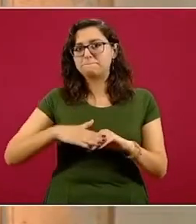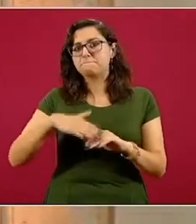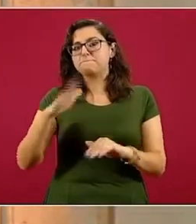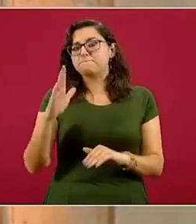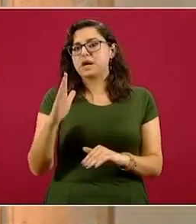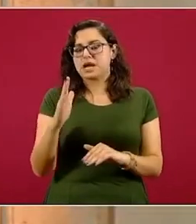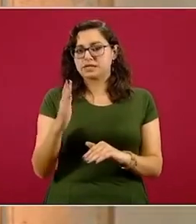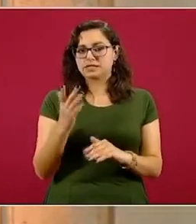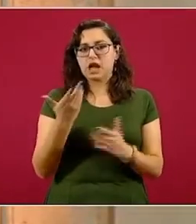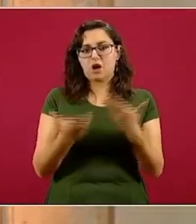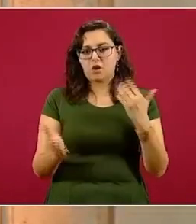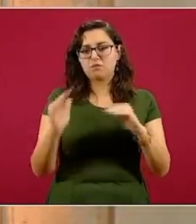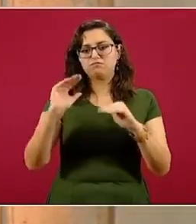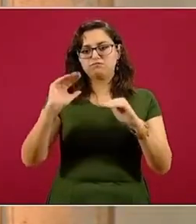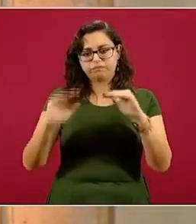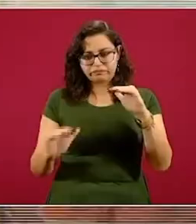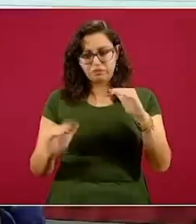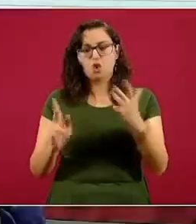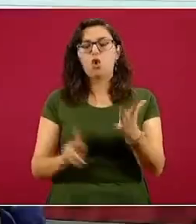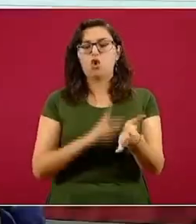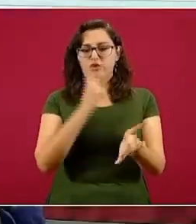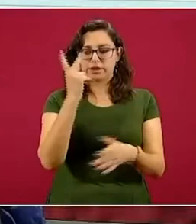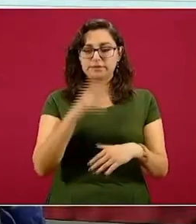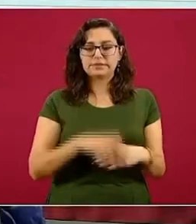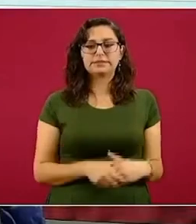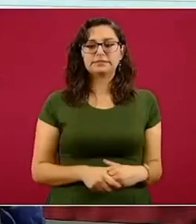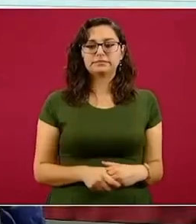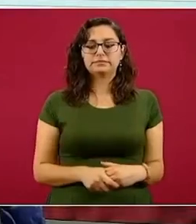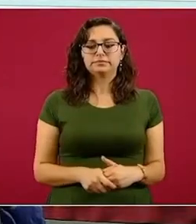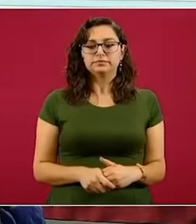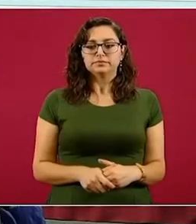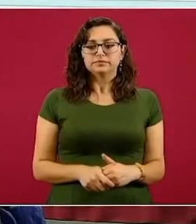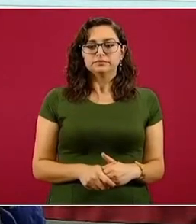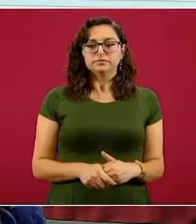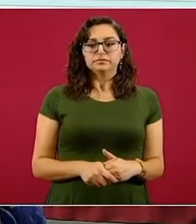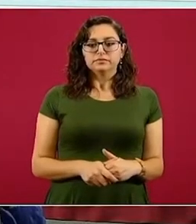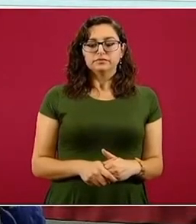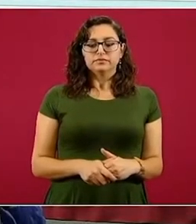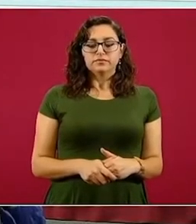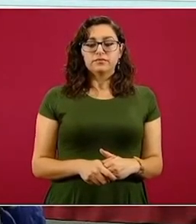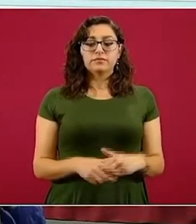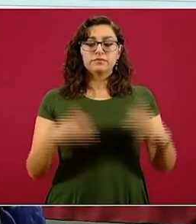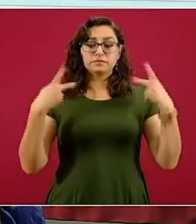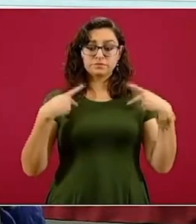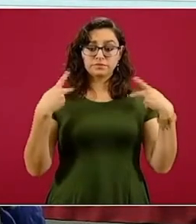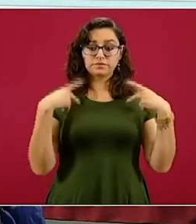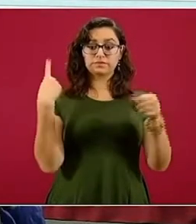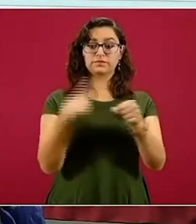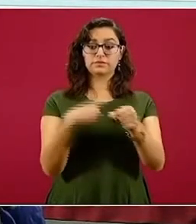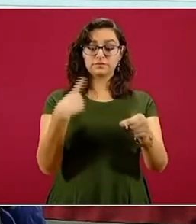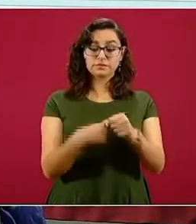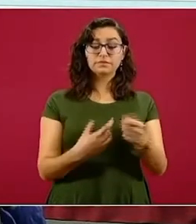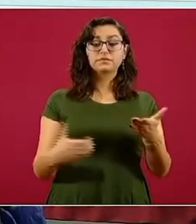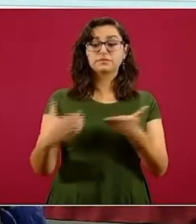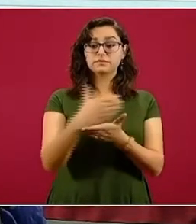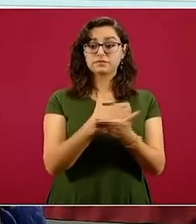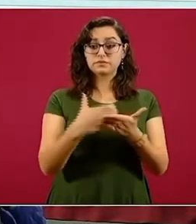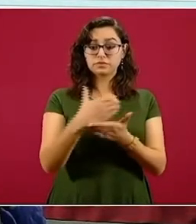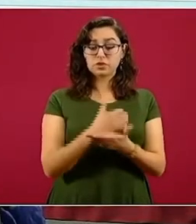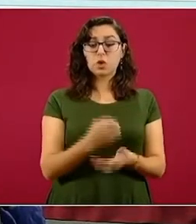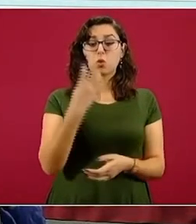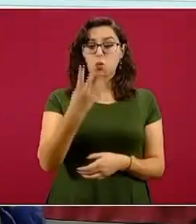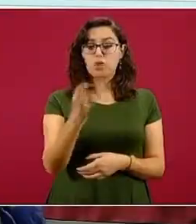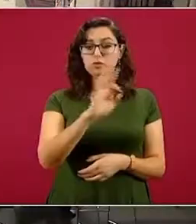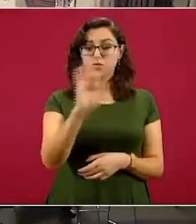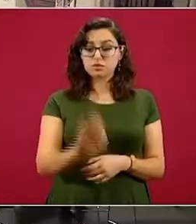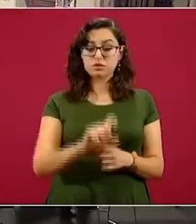ascendente. Continúan recuperándose las personas con COVID-19, más cuatro por ciento es el